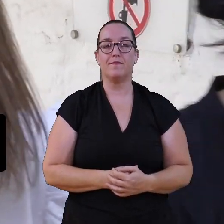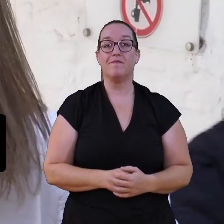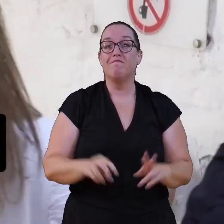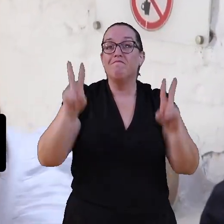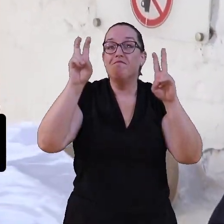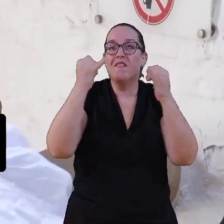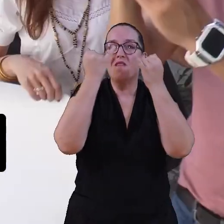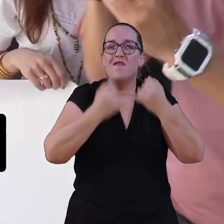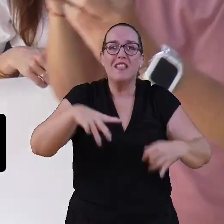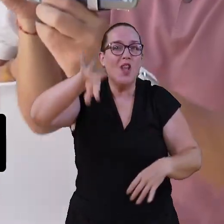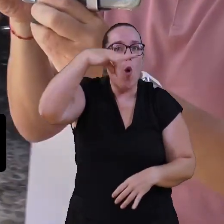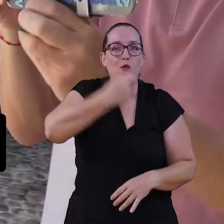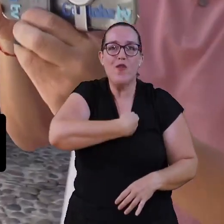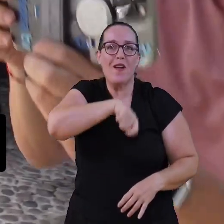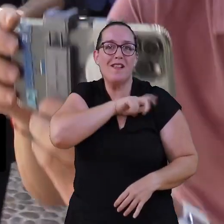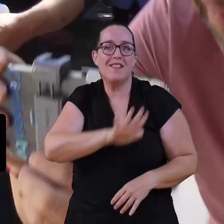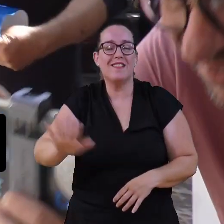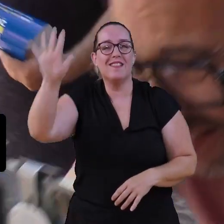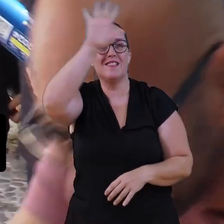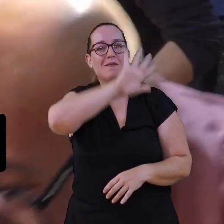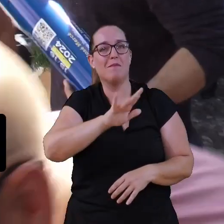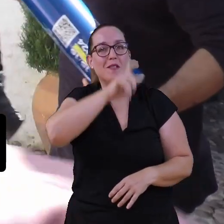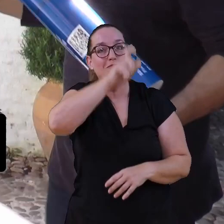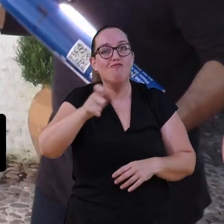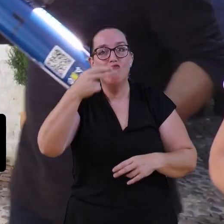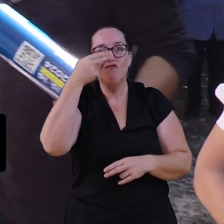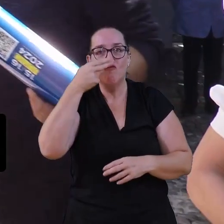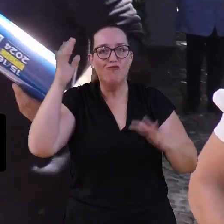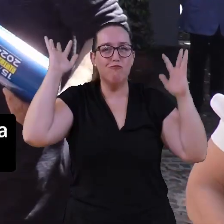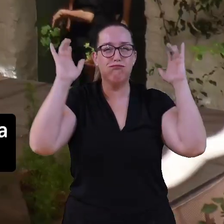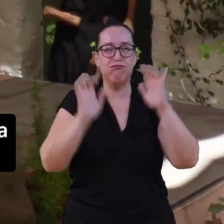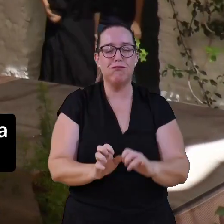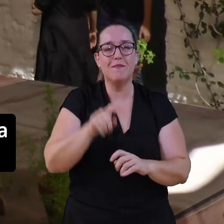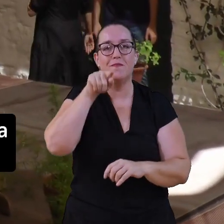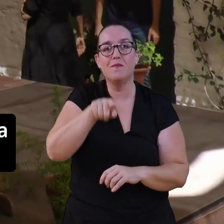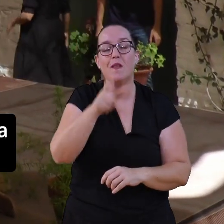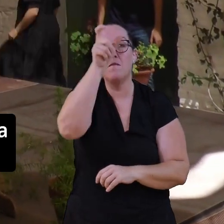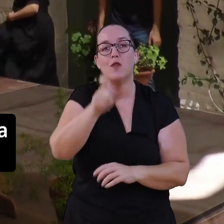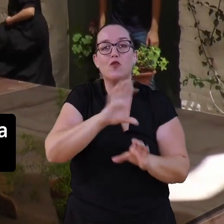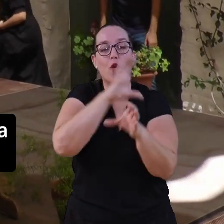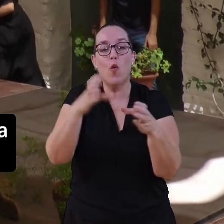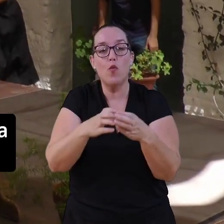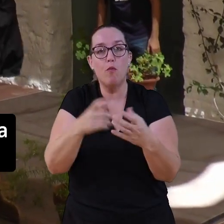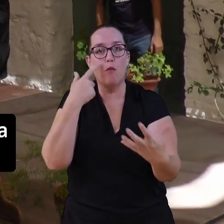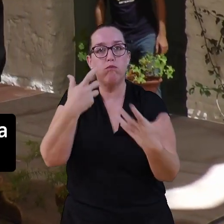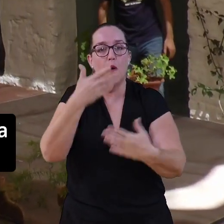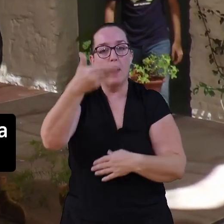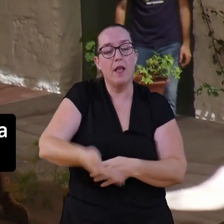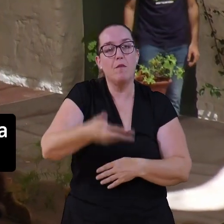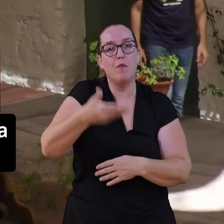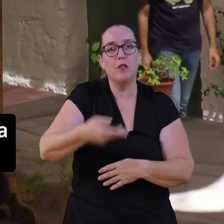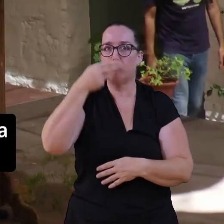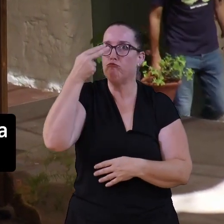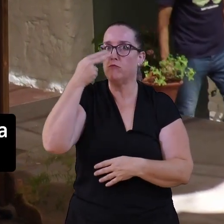Se trata de un evento único en el país, muy bien acogido por el público y al que cualquiera que destaque en el mundo del flamenco le interesa estar